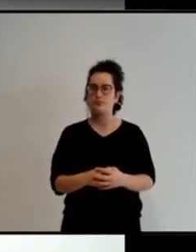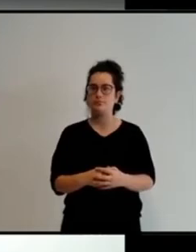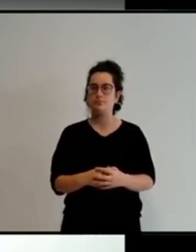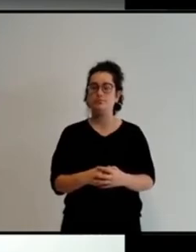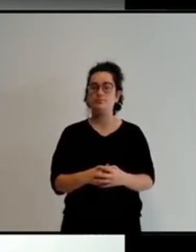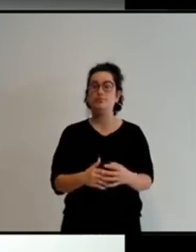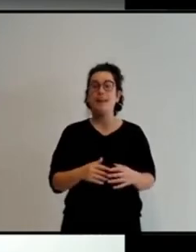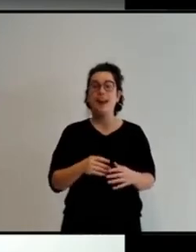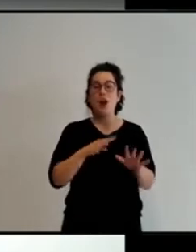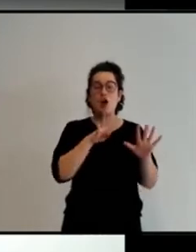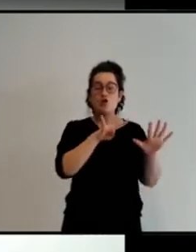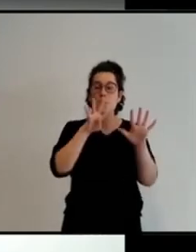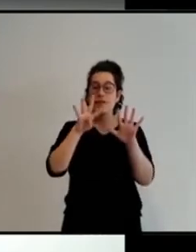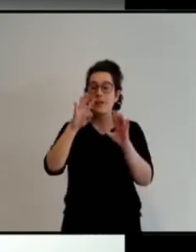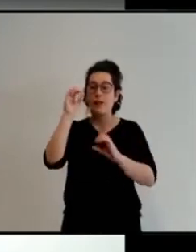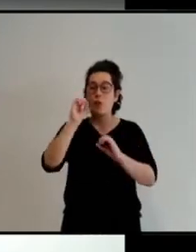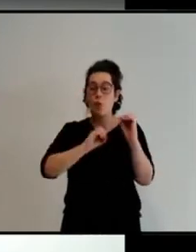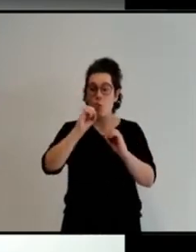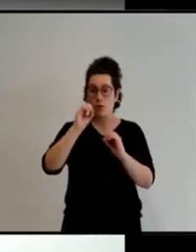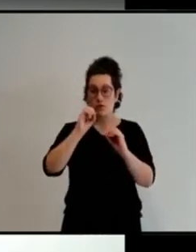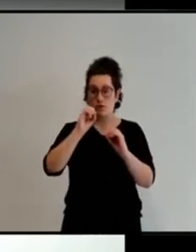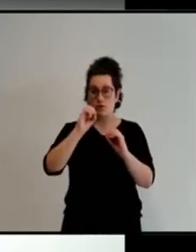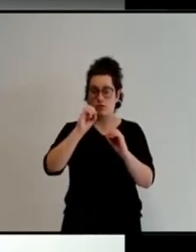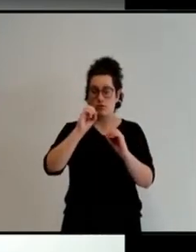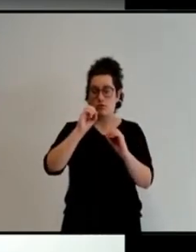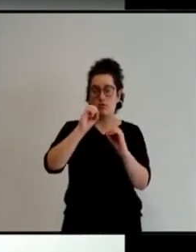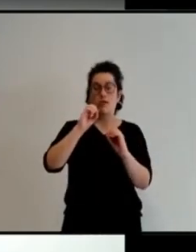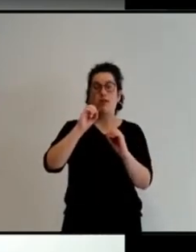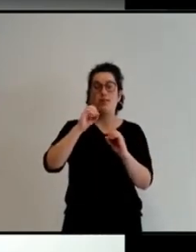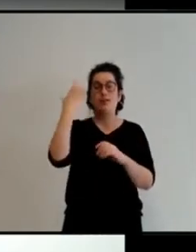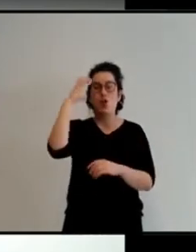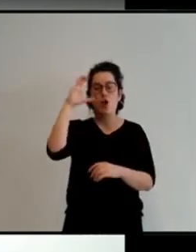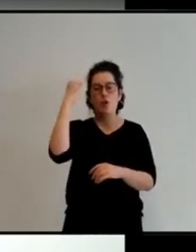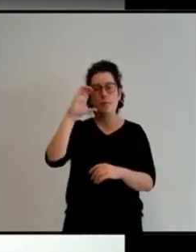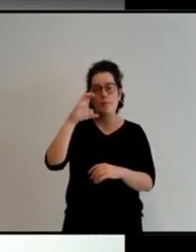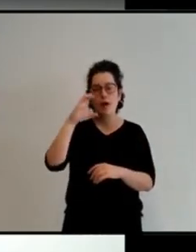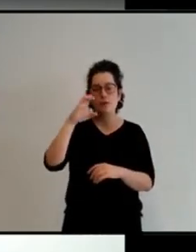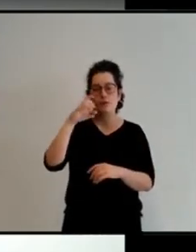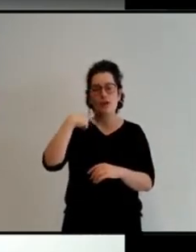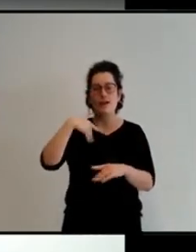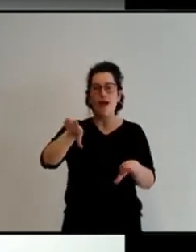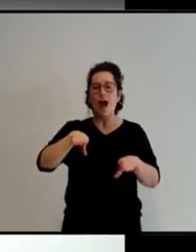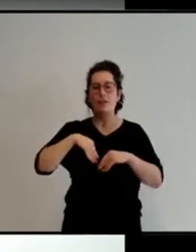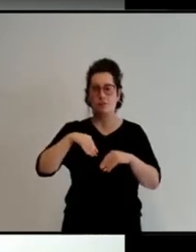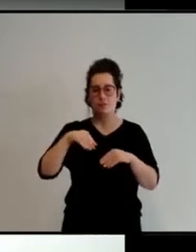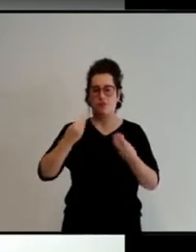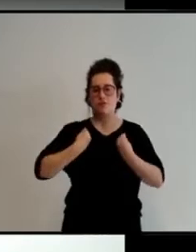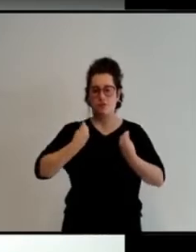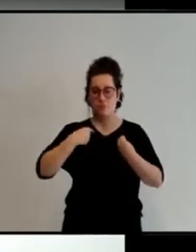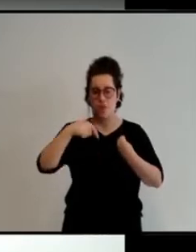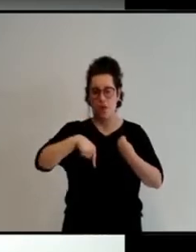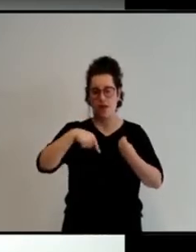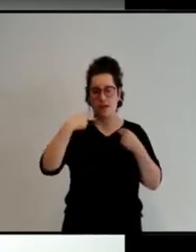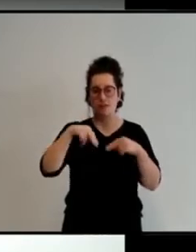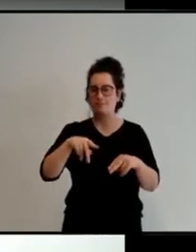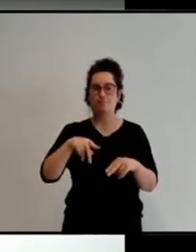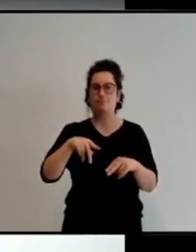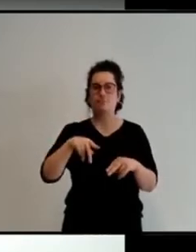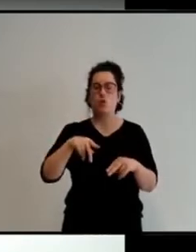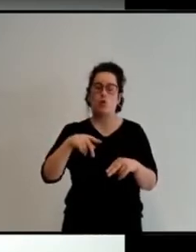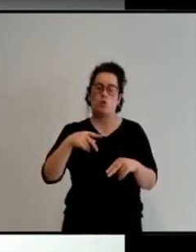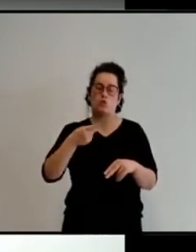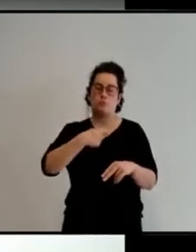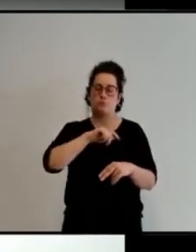% de los colombianos se les niegan el asilo. Y no tenemos oportunidad de empleo. No hay otra, no hay forma